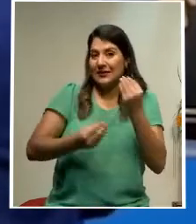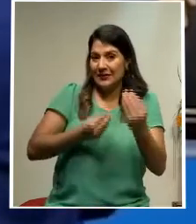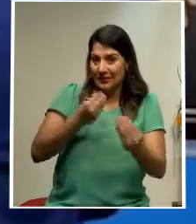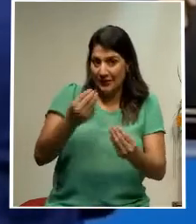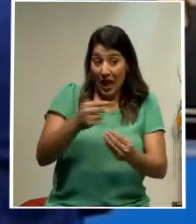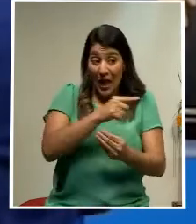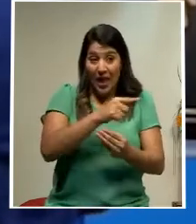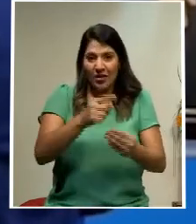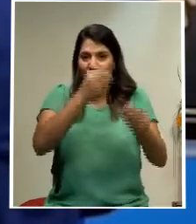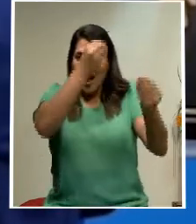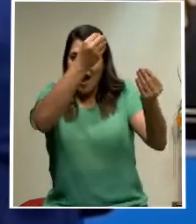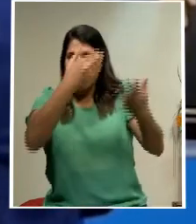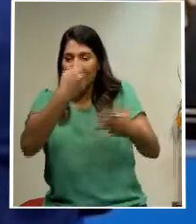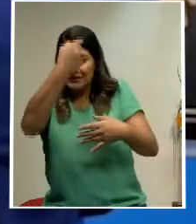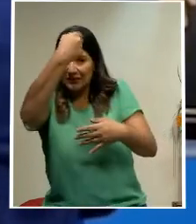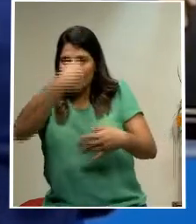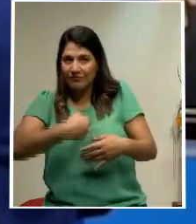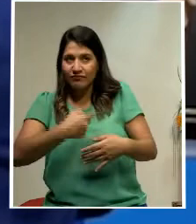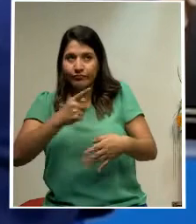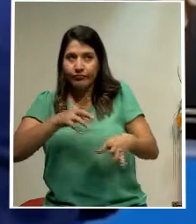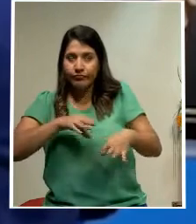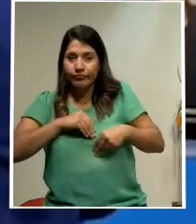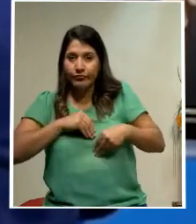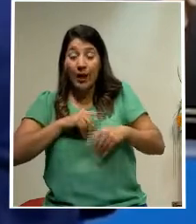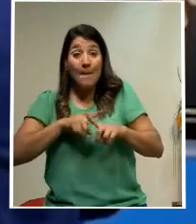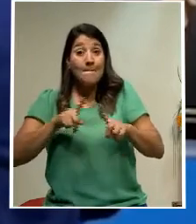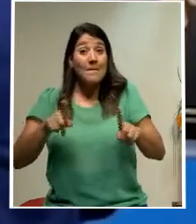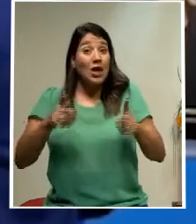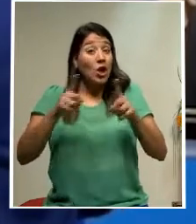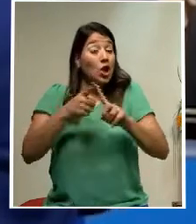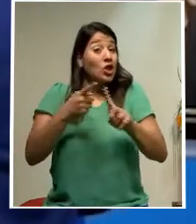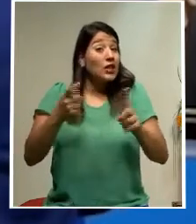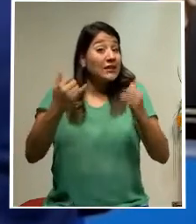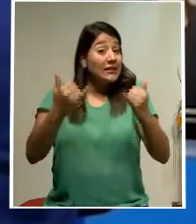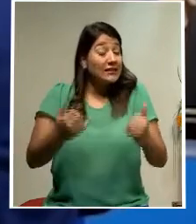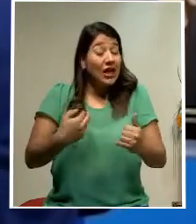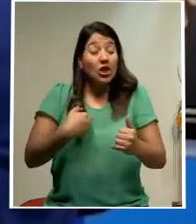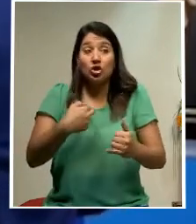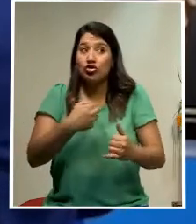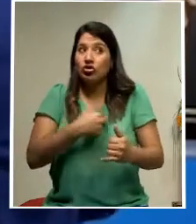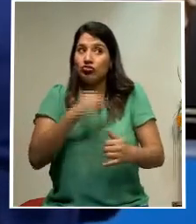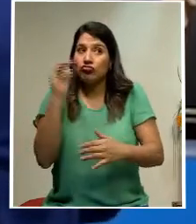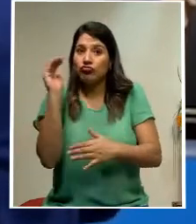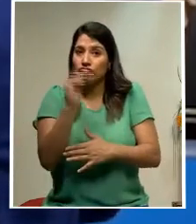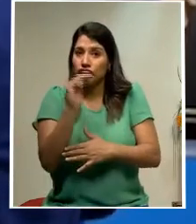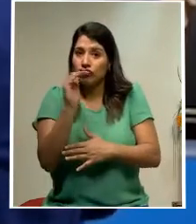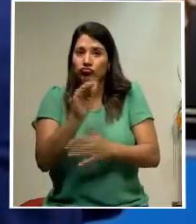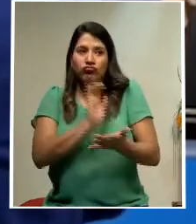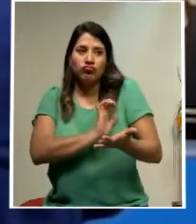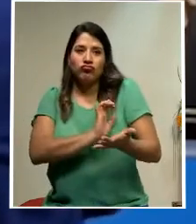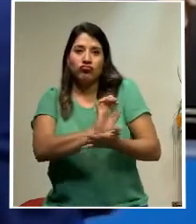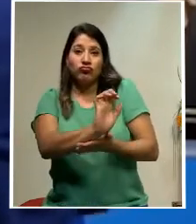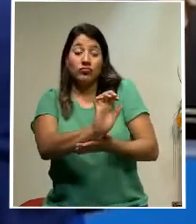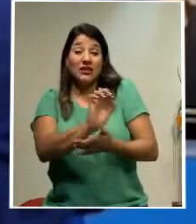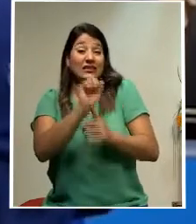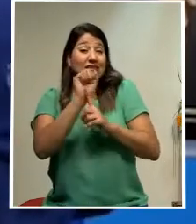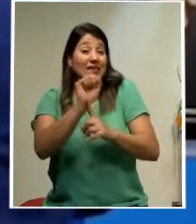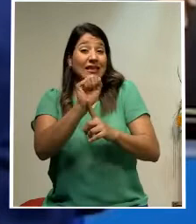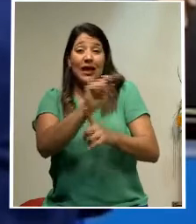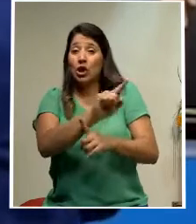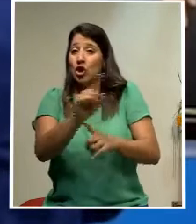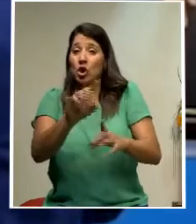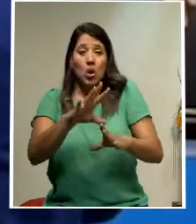imponer y desde ya anunciamos un fuerte rechazo de parte del sindicalismo que